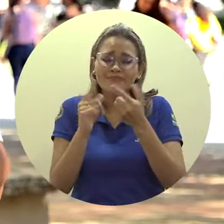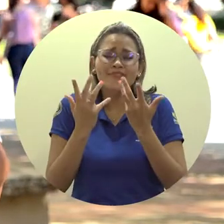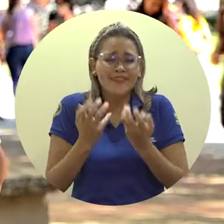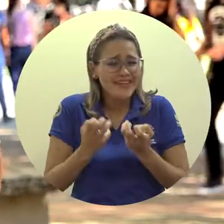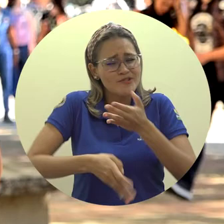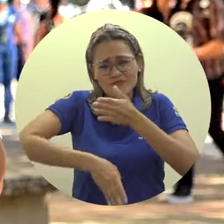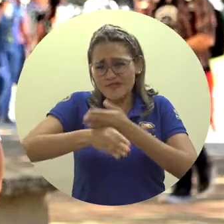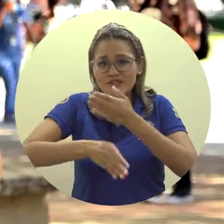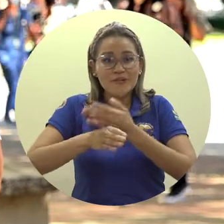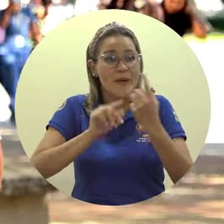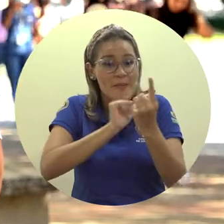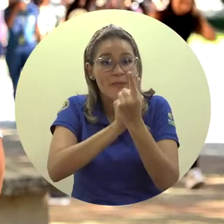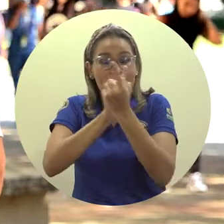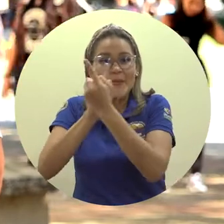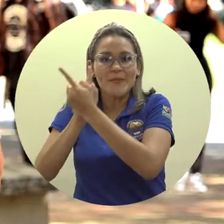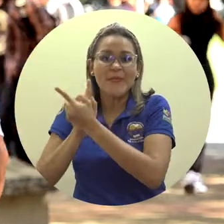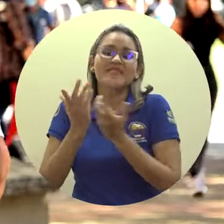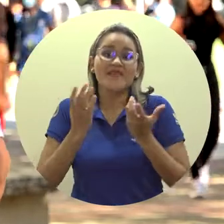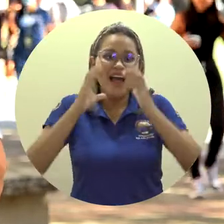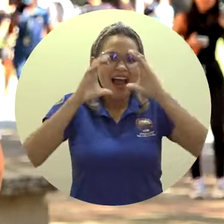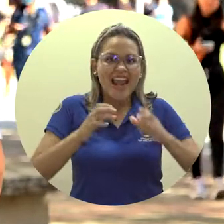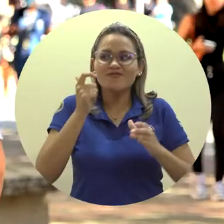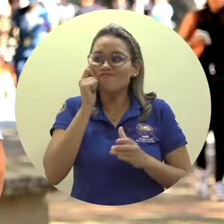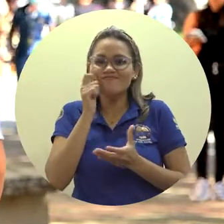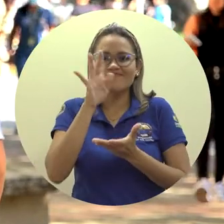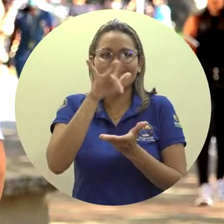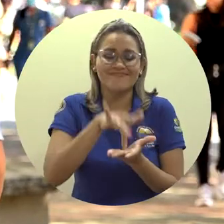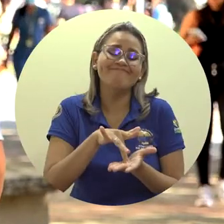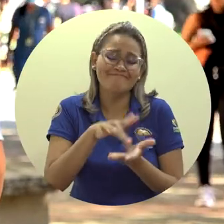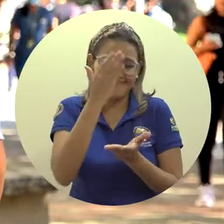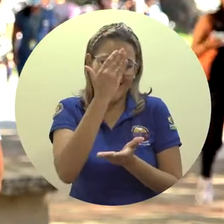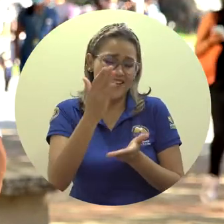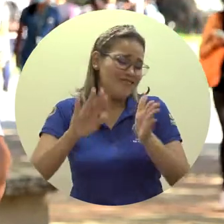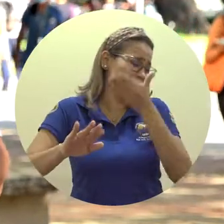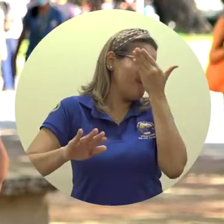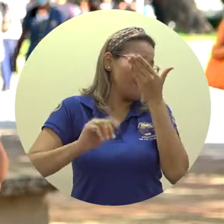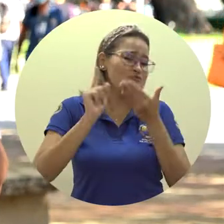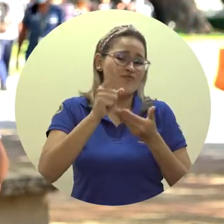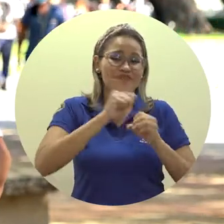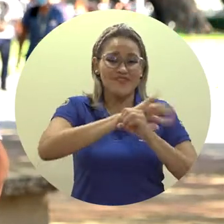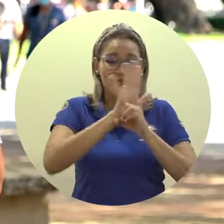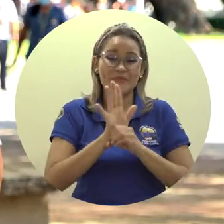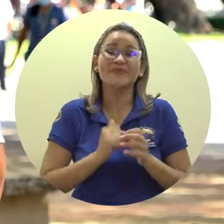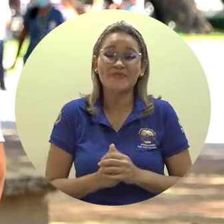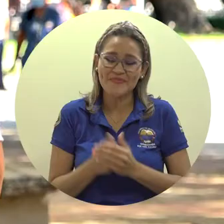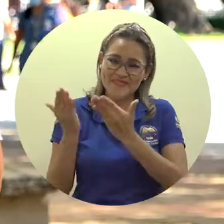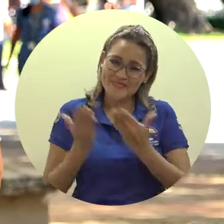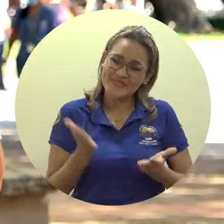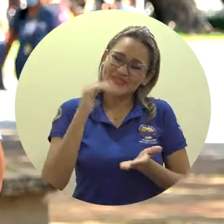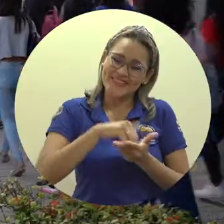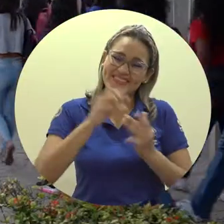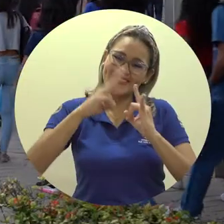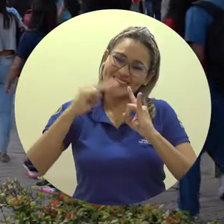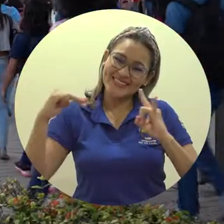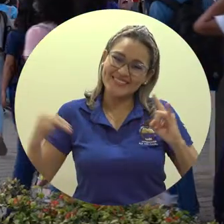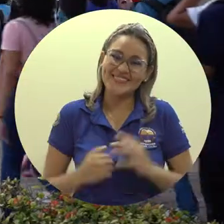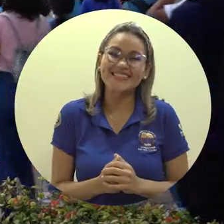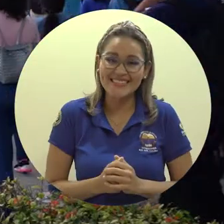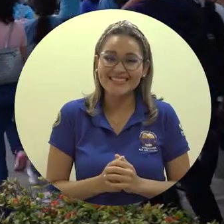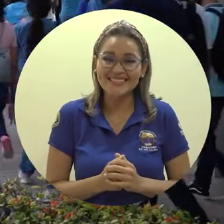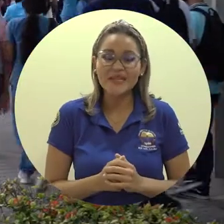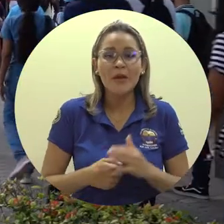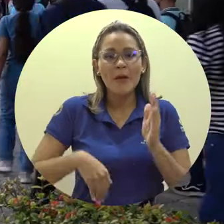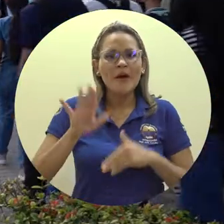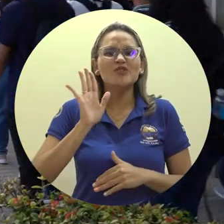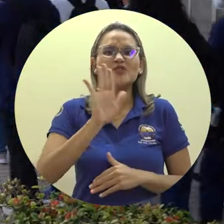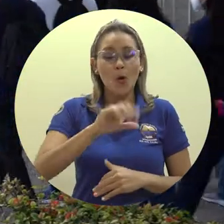retornando a esa presencialidad que tanto nos había hecho falta en tiempos de pandemia. Bienvenidos nuevamente a la Universidad del Magdalena, la universidad que es orgullo de